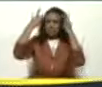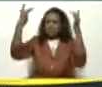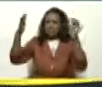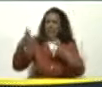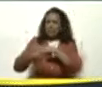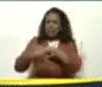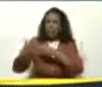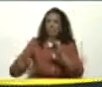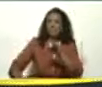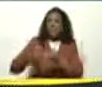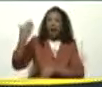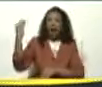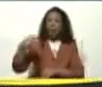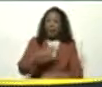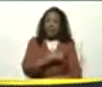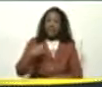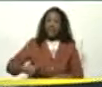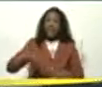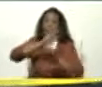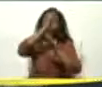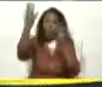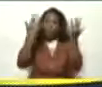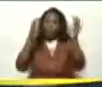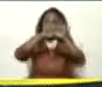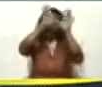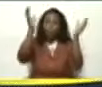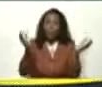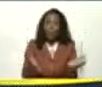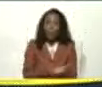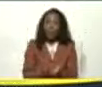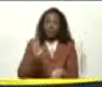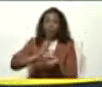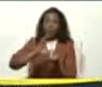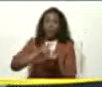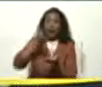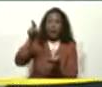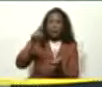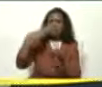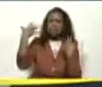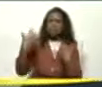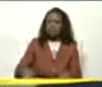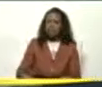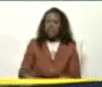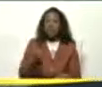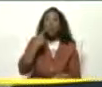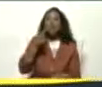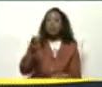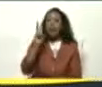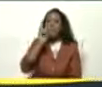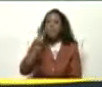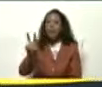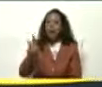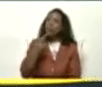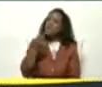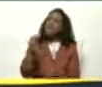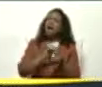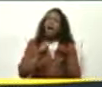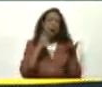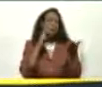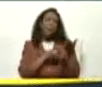Más avanzado De China Y del mundo Una de las principales ciudades Del mundo Una cosa es decirlo Y otra cosa es verlo